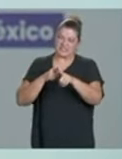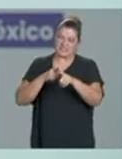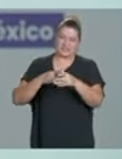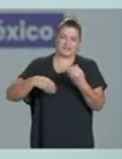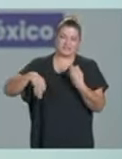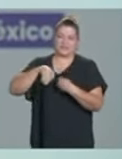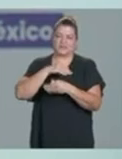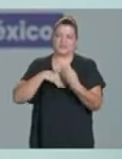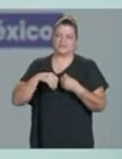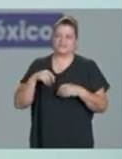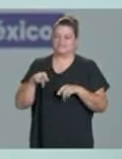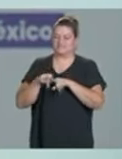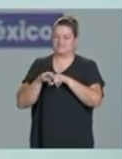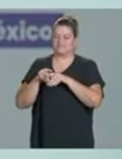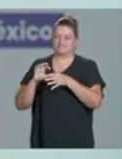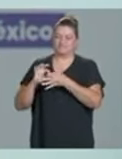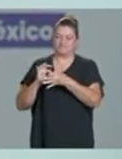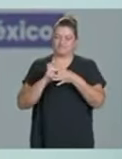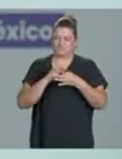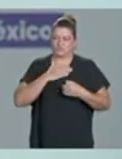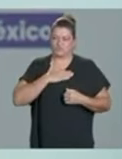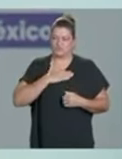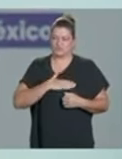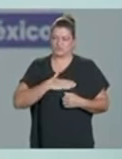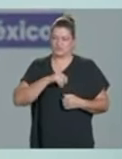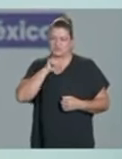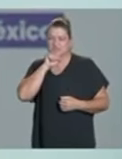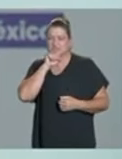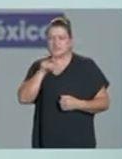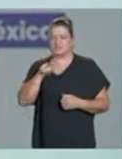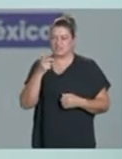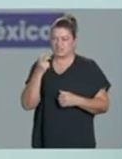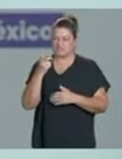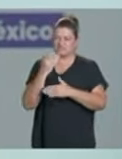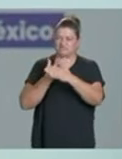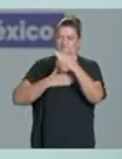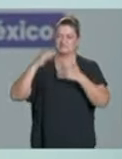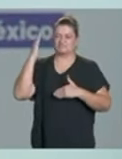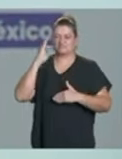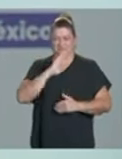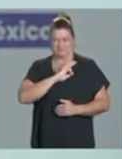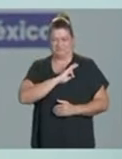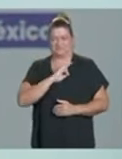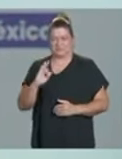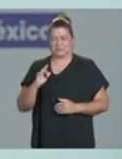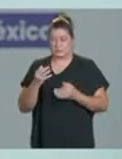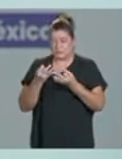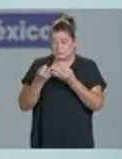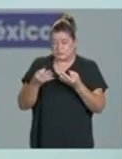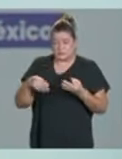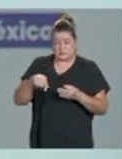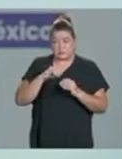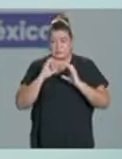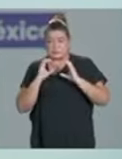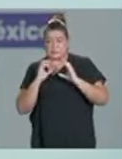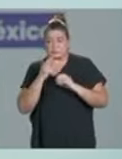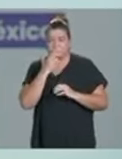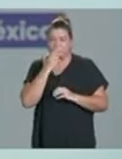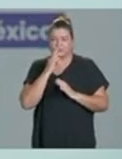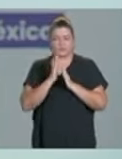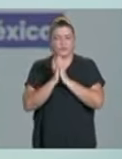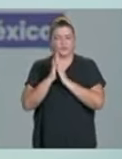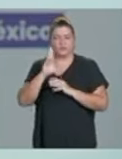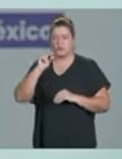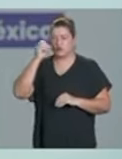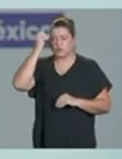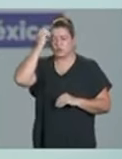con más justicia y con más prosperidad. Con un desarrollo sustentable. No olviden votar este 2